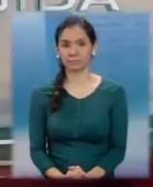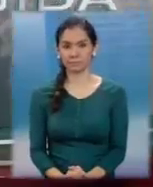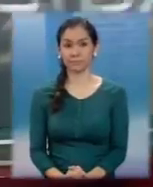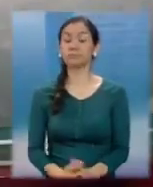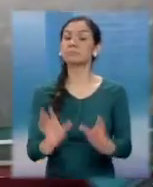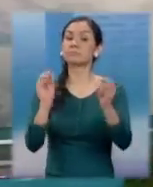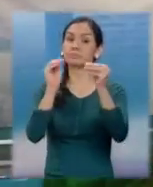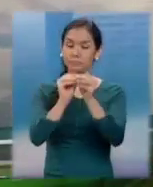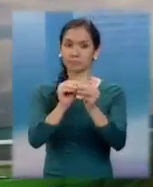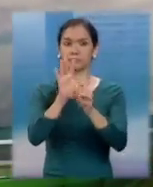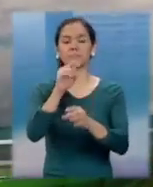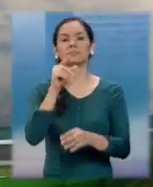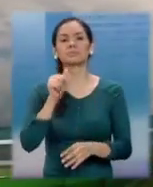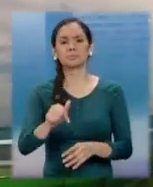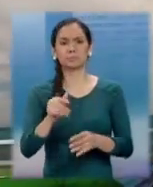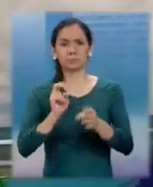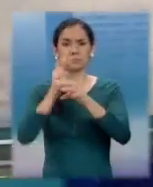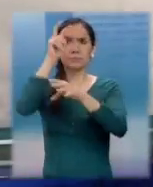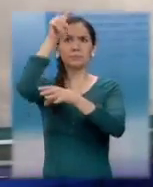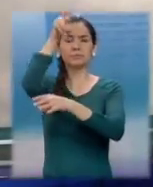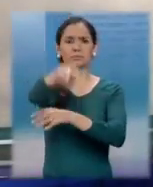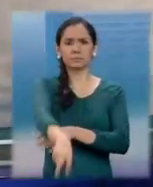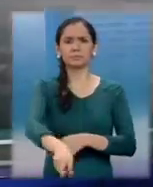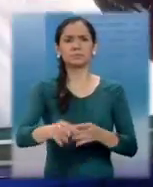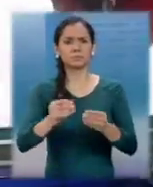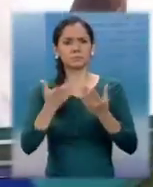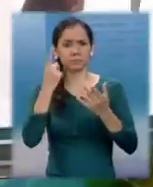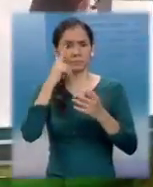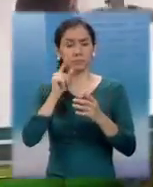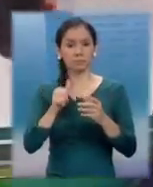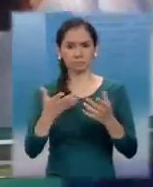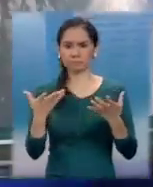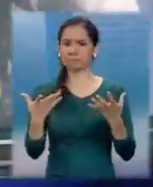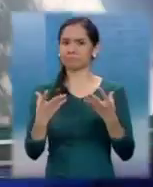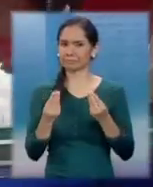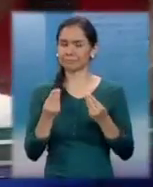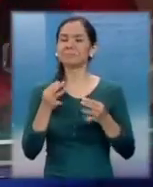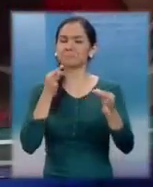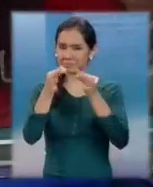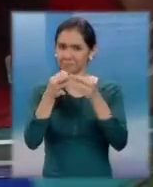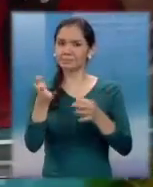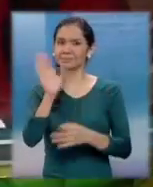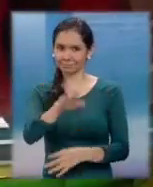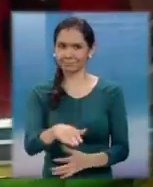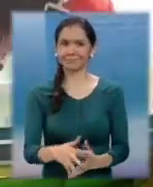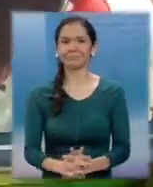Además, saltos al extremo, una actividad para desafiar la gravedad. Regresamos.